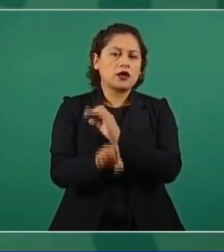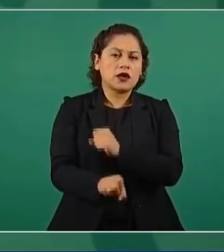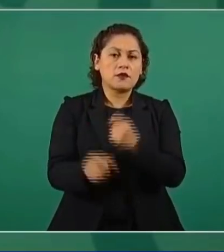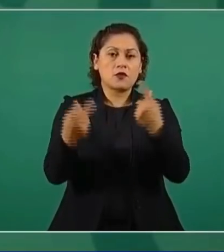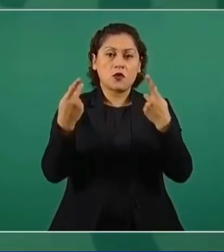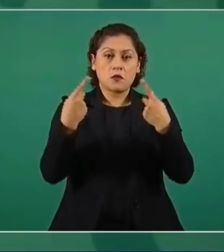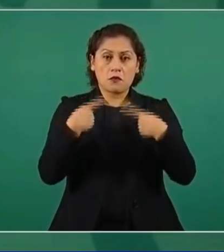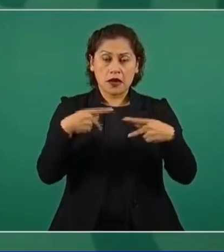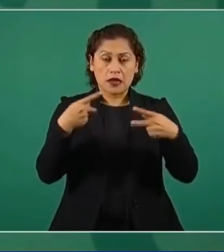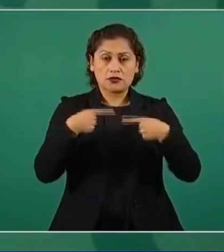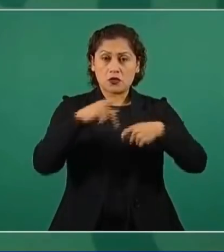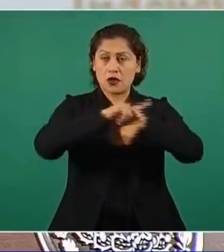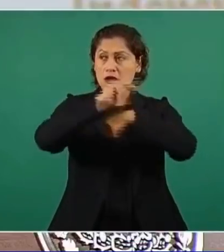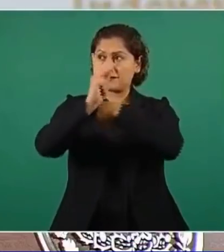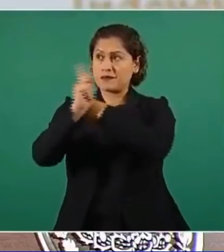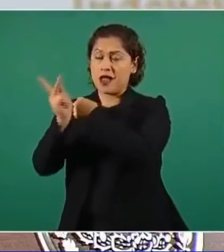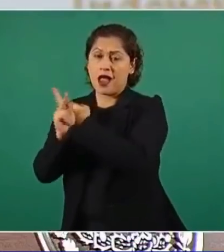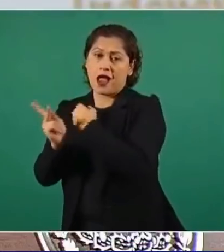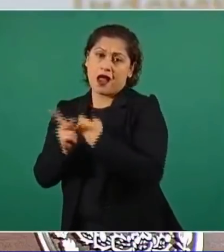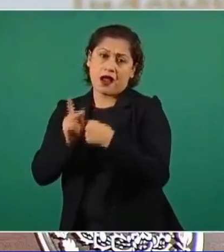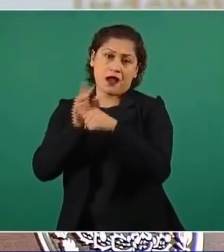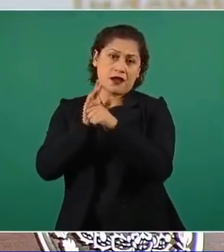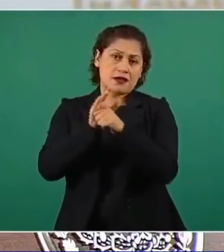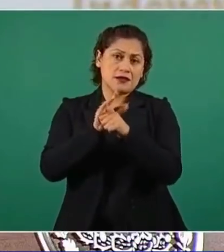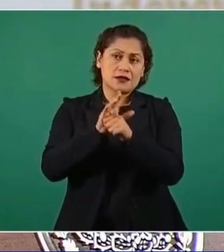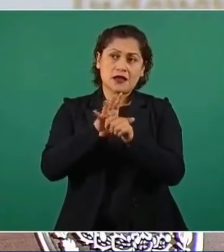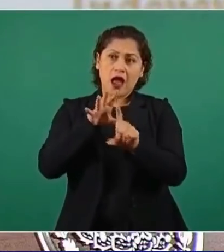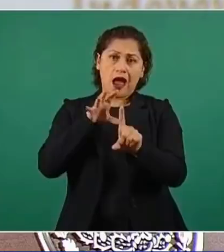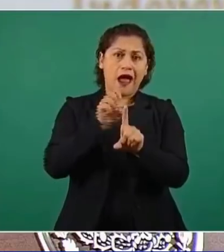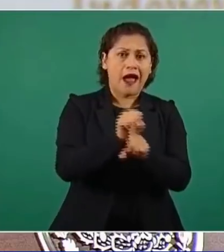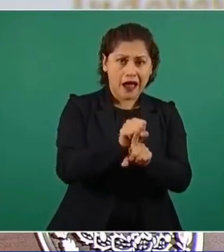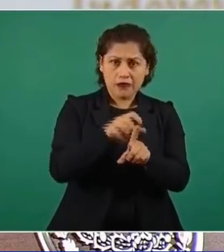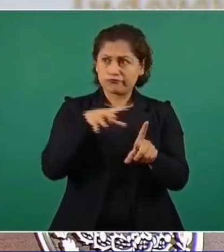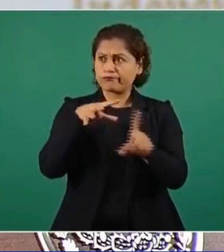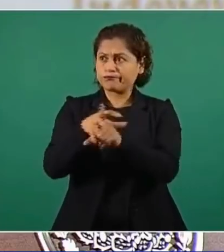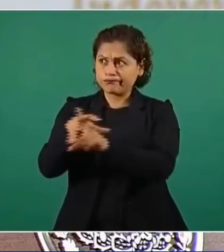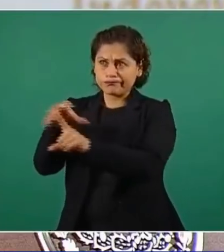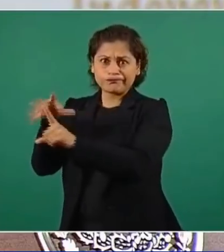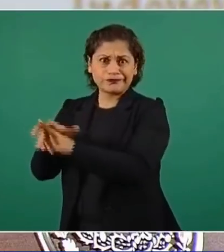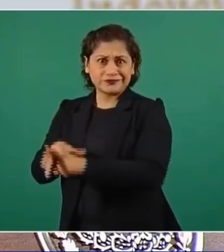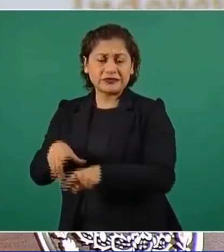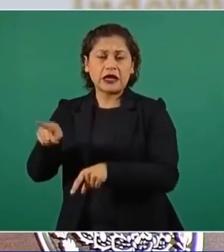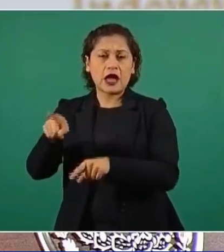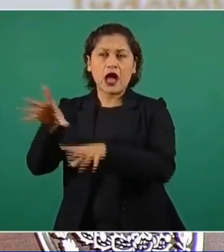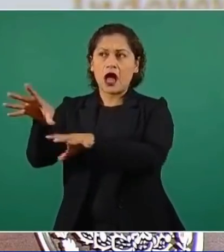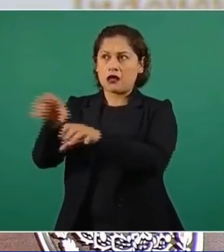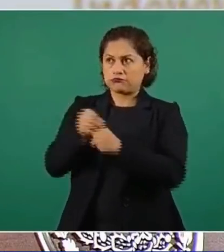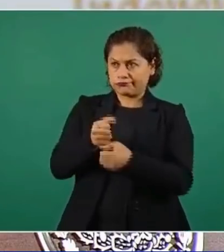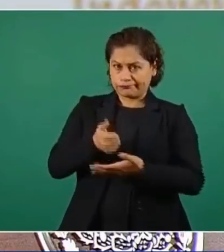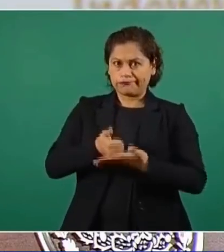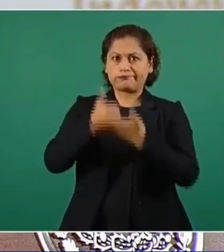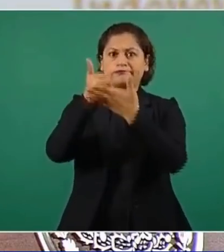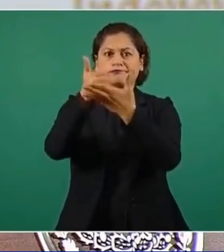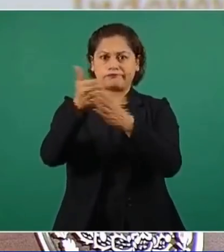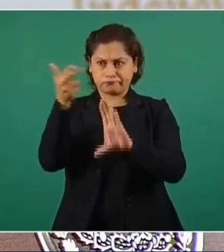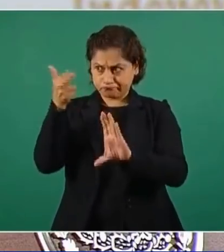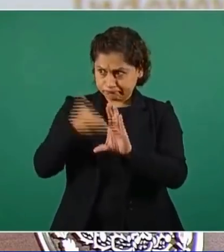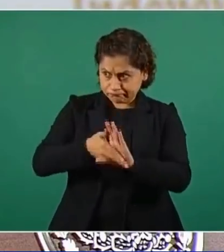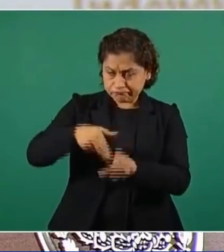haciendo valer el derecho de asilo, la ayuda humanitaria.